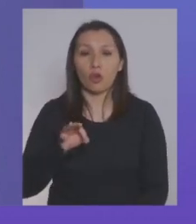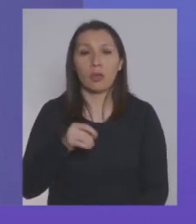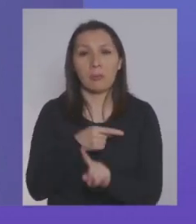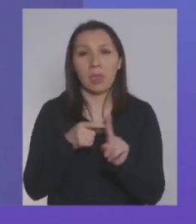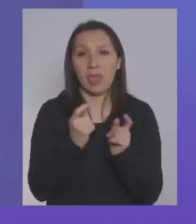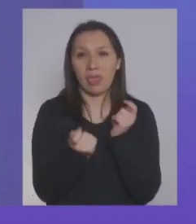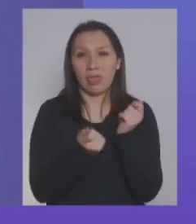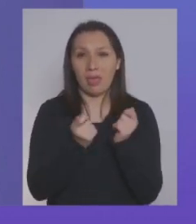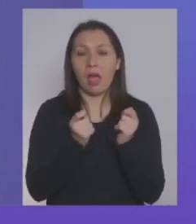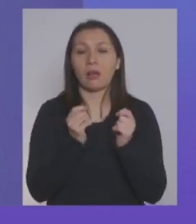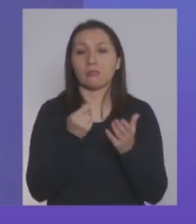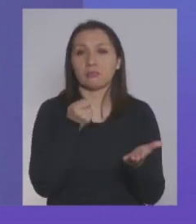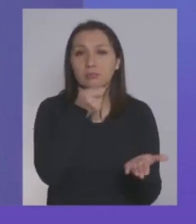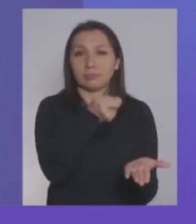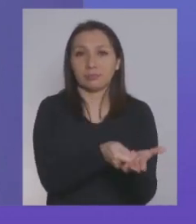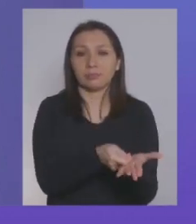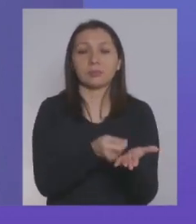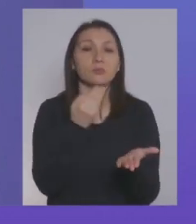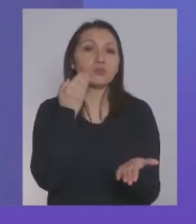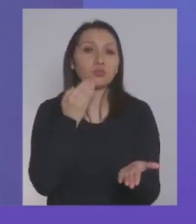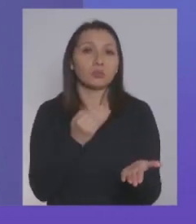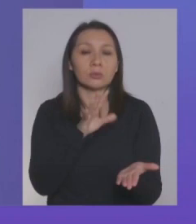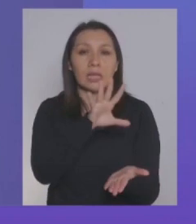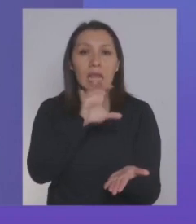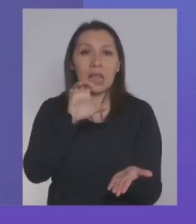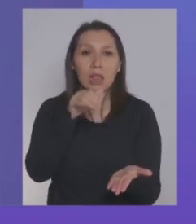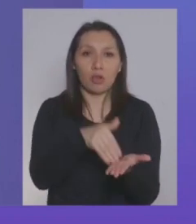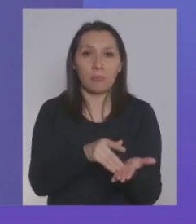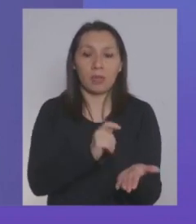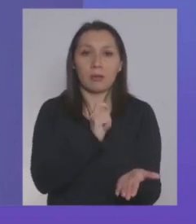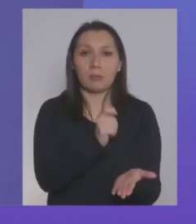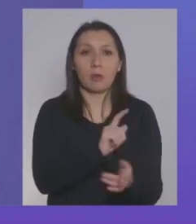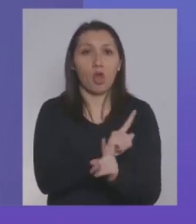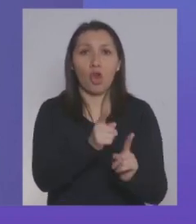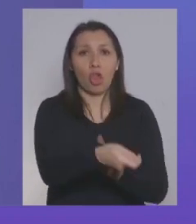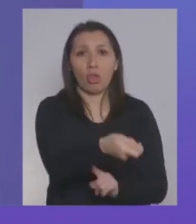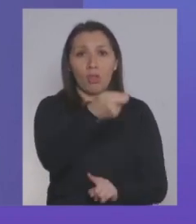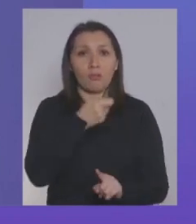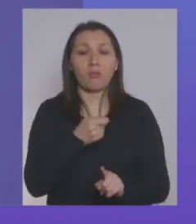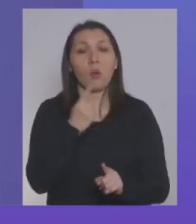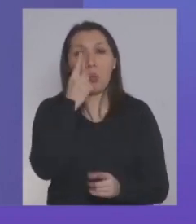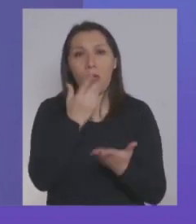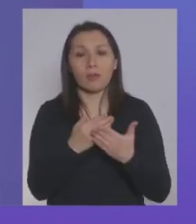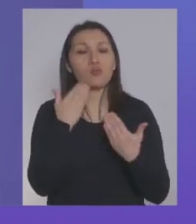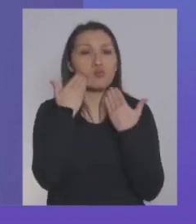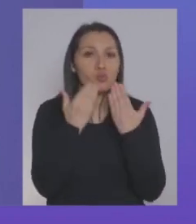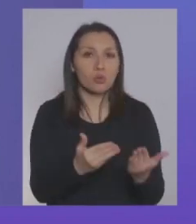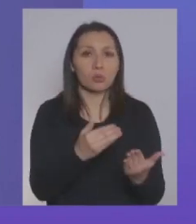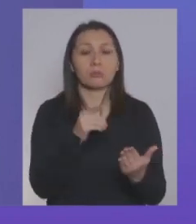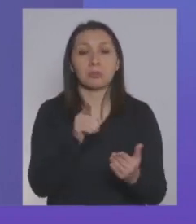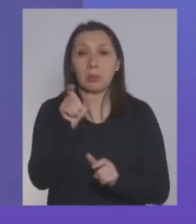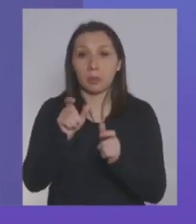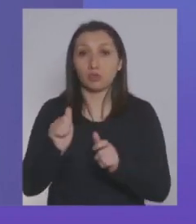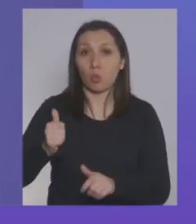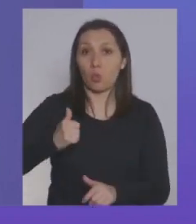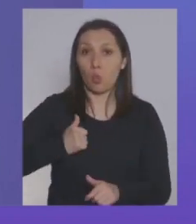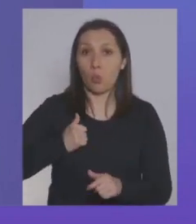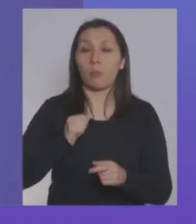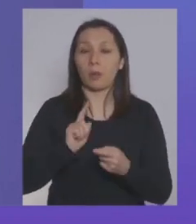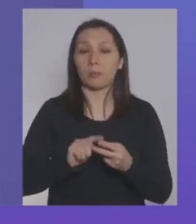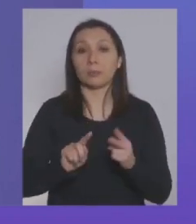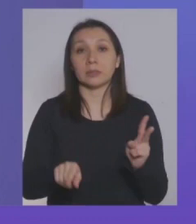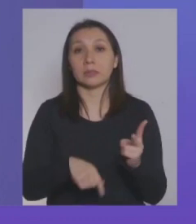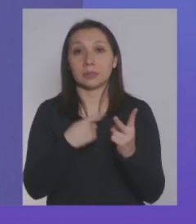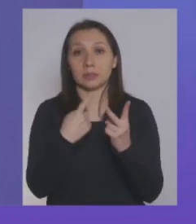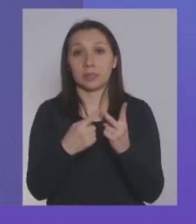media, que es un bono que tiene un valor de 500.000 pesos, no reembolsable para todas aquellas personas que cumplieran con este requisito. Y en